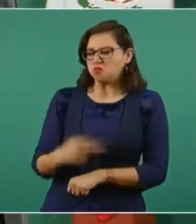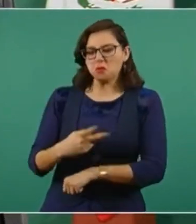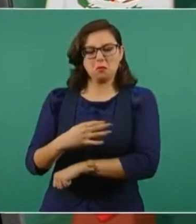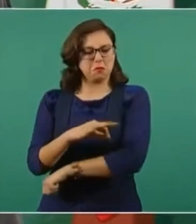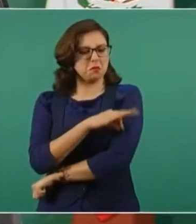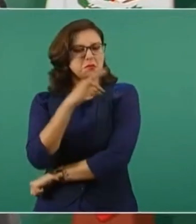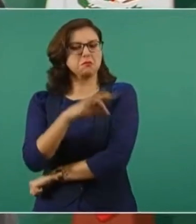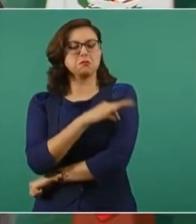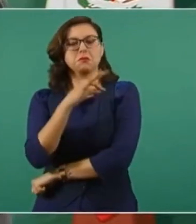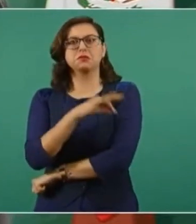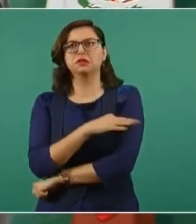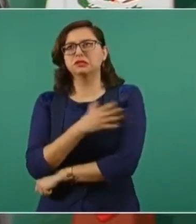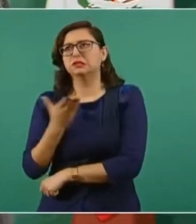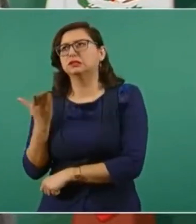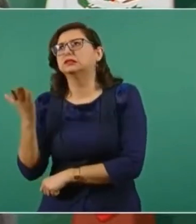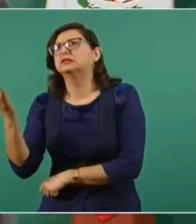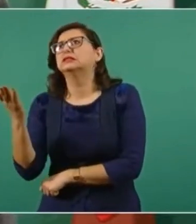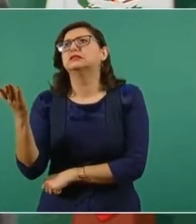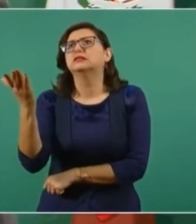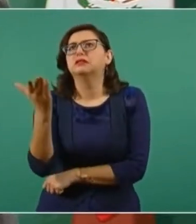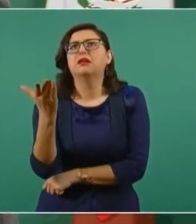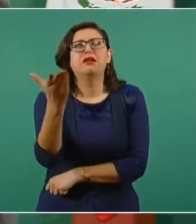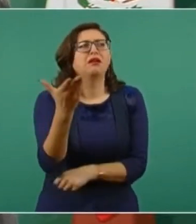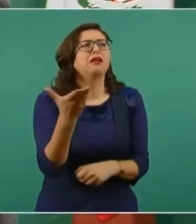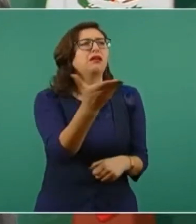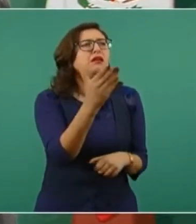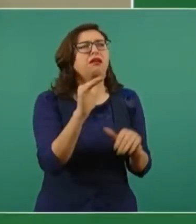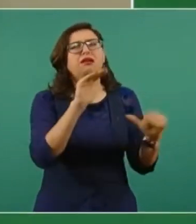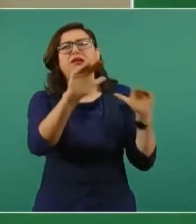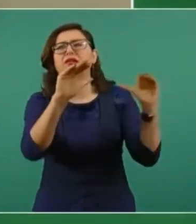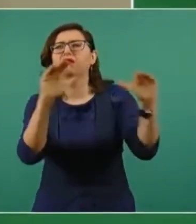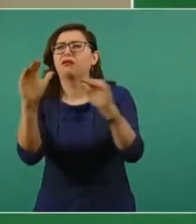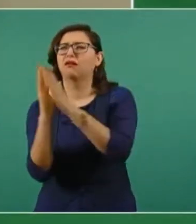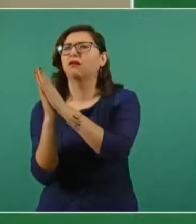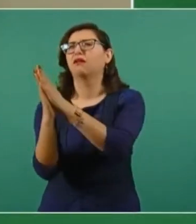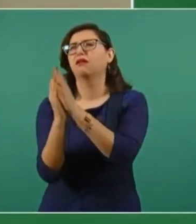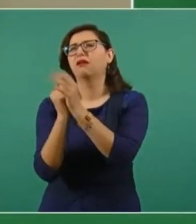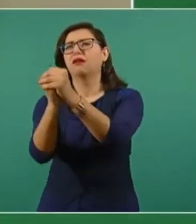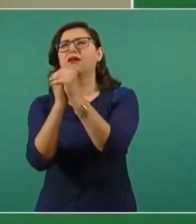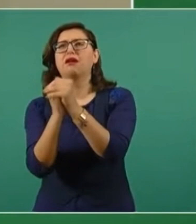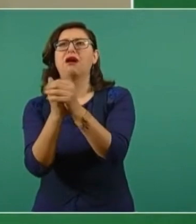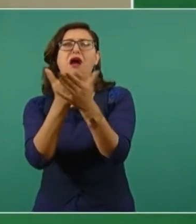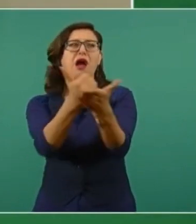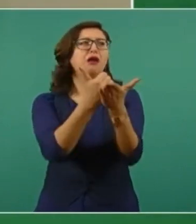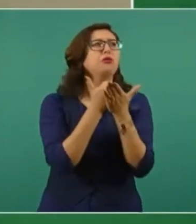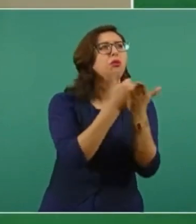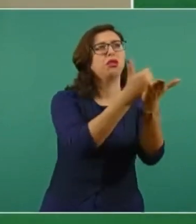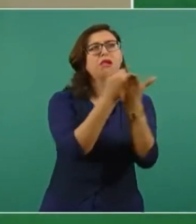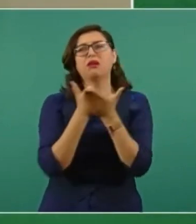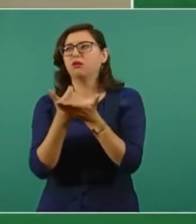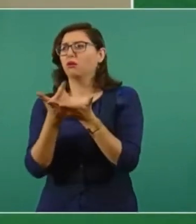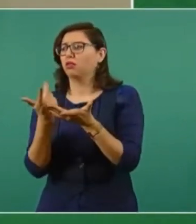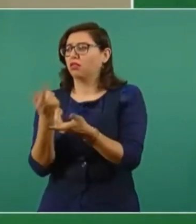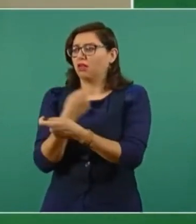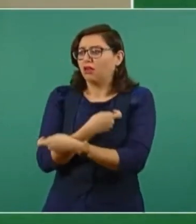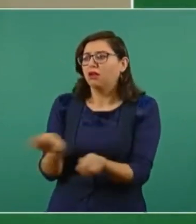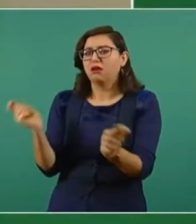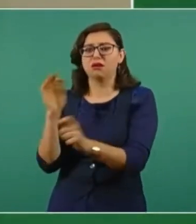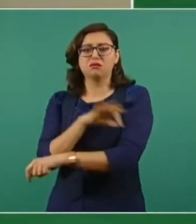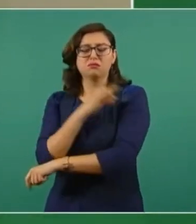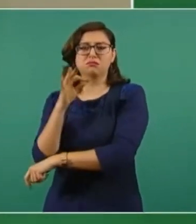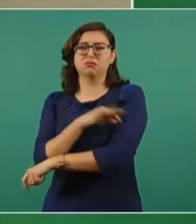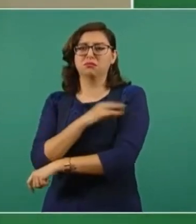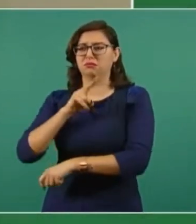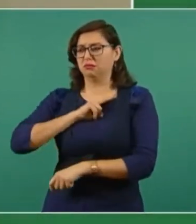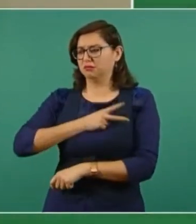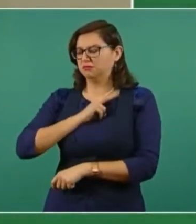no tener que andar pidiendo al mundo que nos escuche para llevar inmunidad a nuestros pueblos de este virus tan maldito que